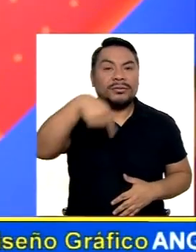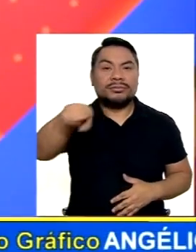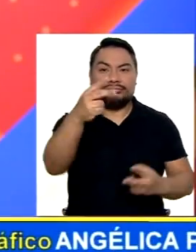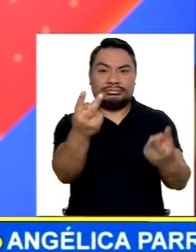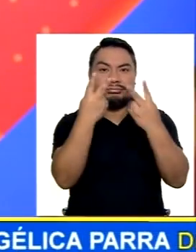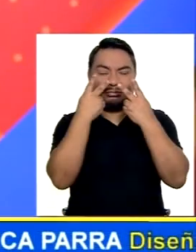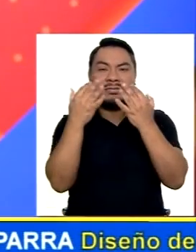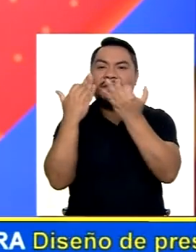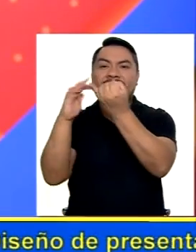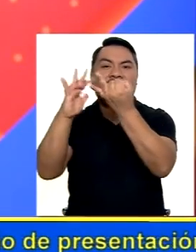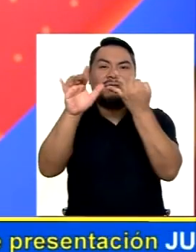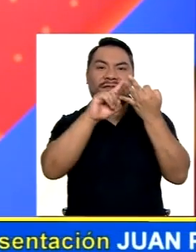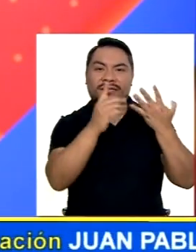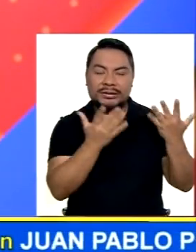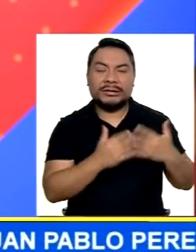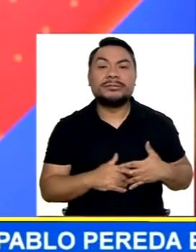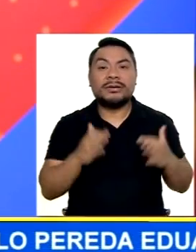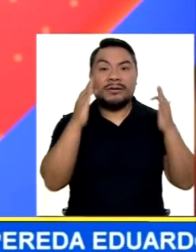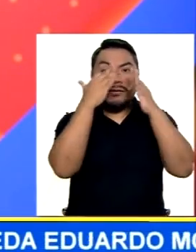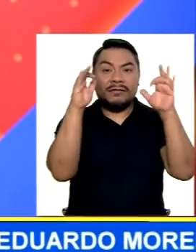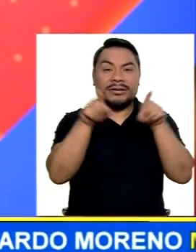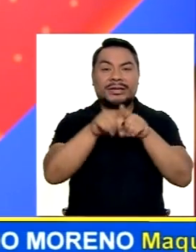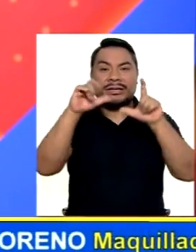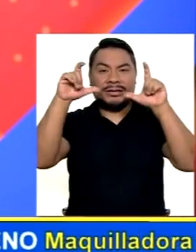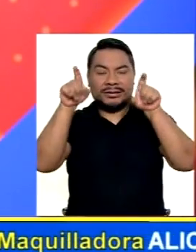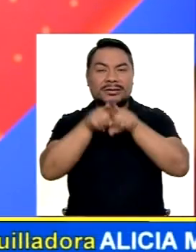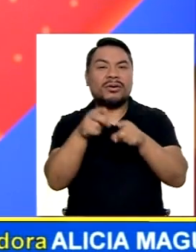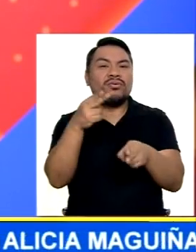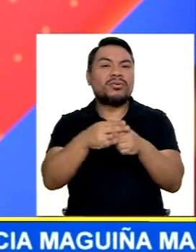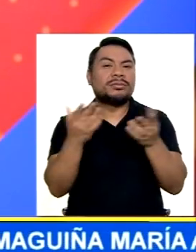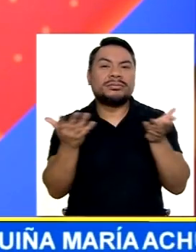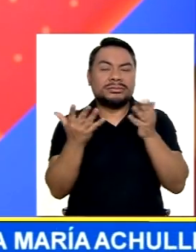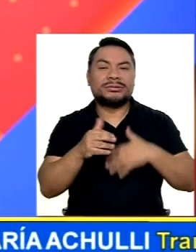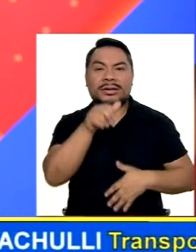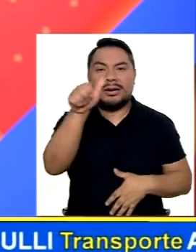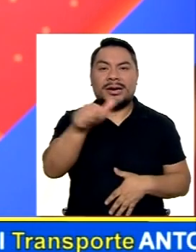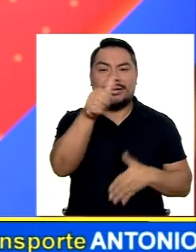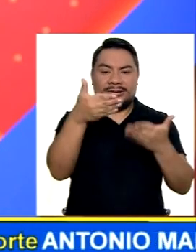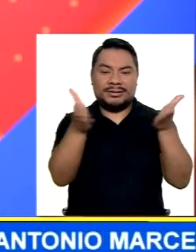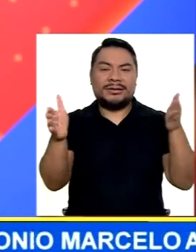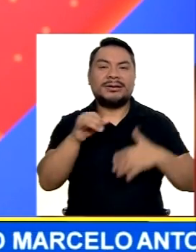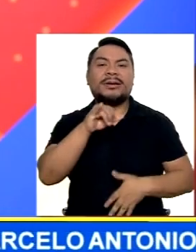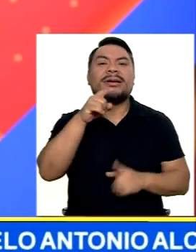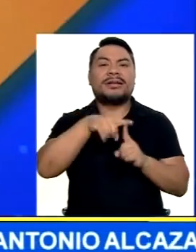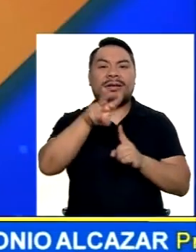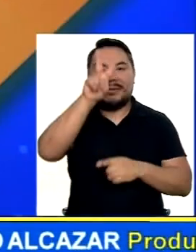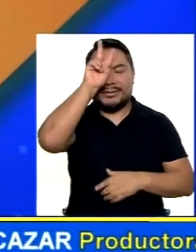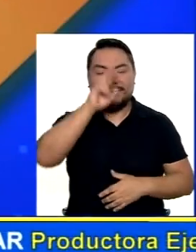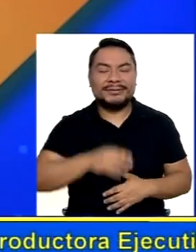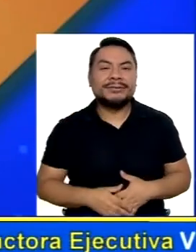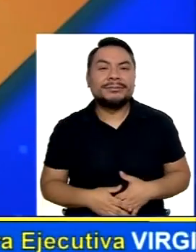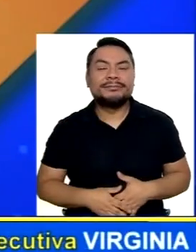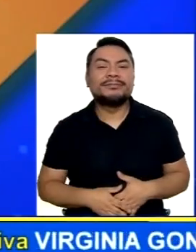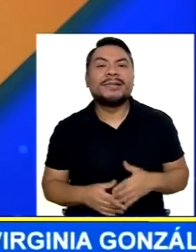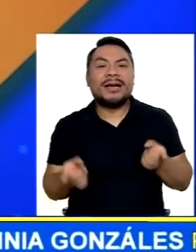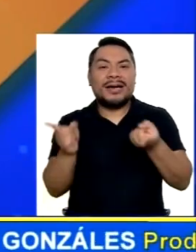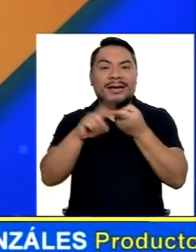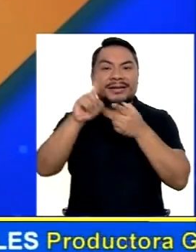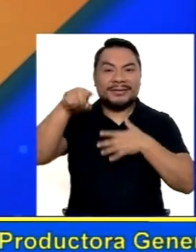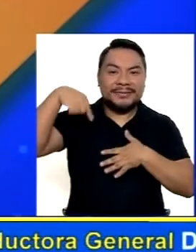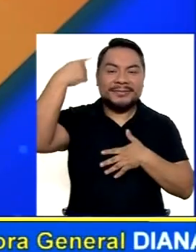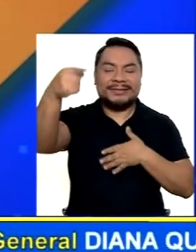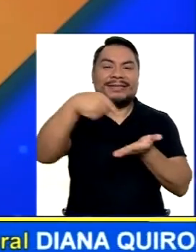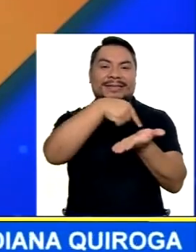seguirnos En nuestras redes sociales Tanto en Facebook E Instagram Nos pueden encontrar Como Arroba Sinbarreras TV Perú Y será hasta la